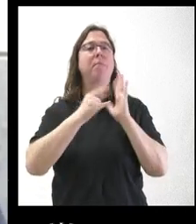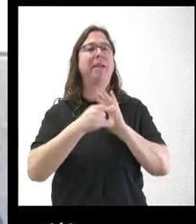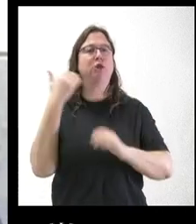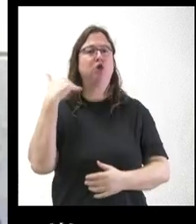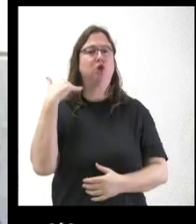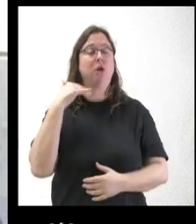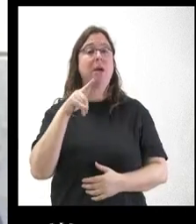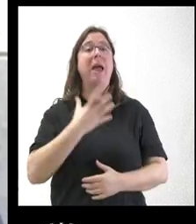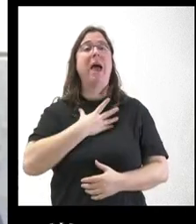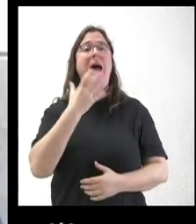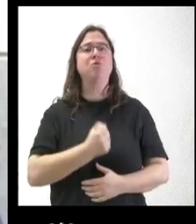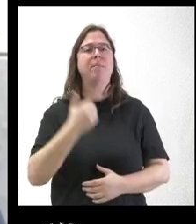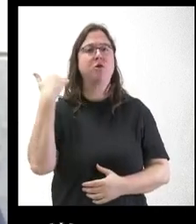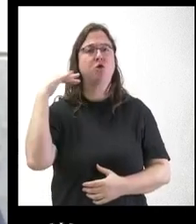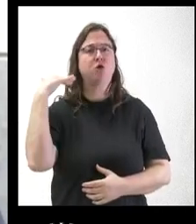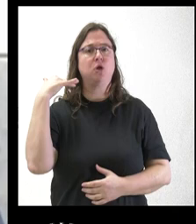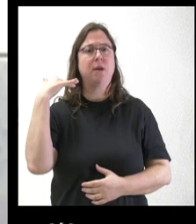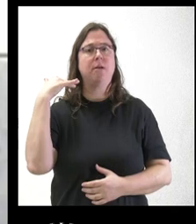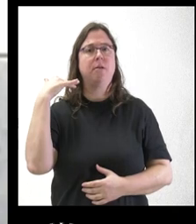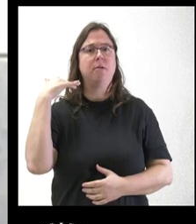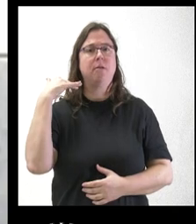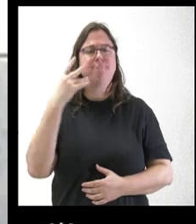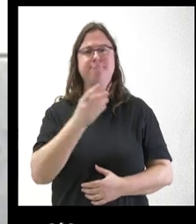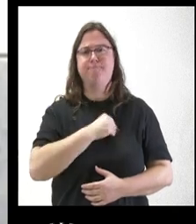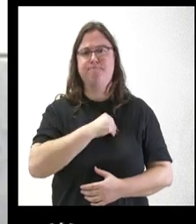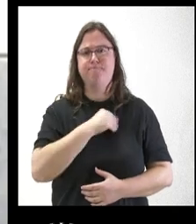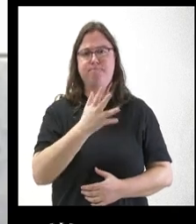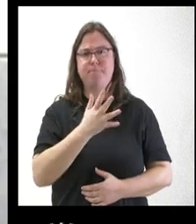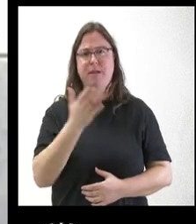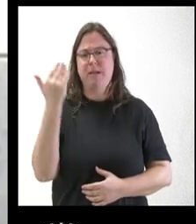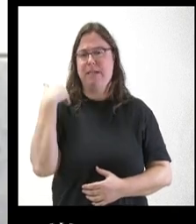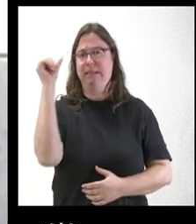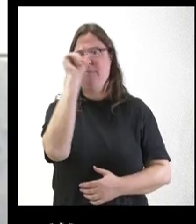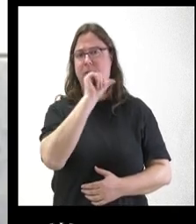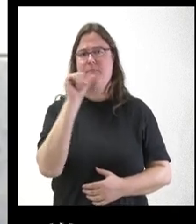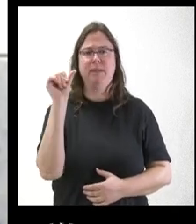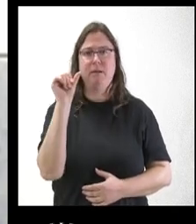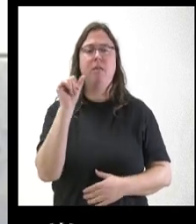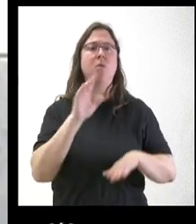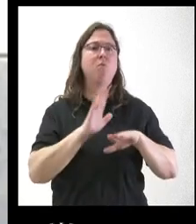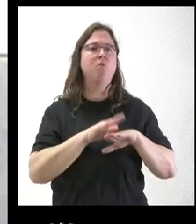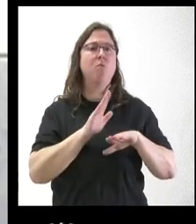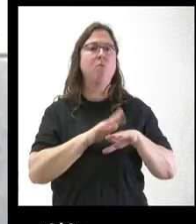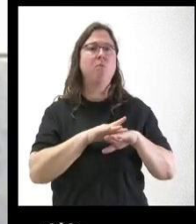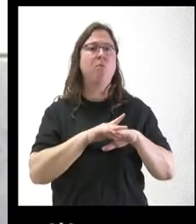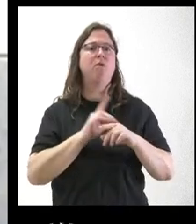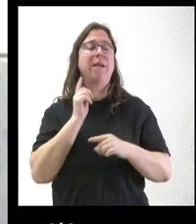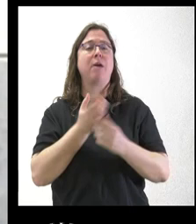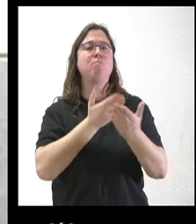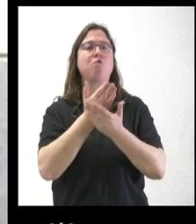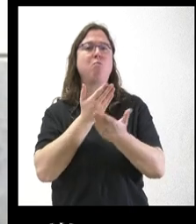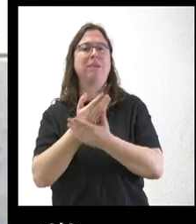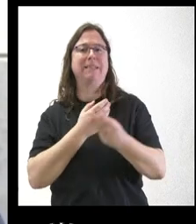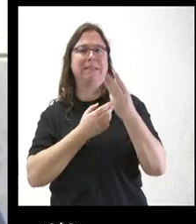desde el Ayuntamiento de Soria se lamentaban la semana pasada porque habían mandado tres propuestas que